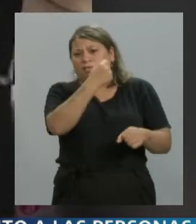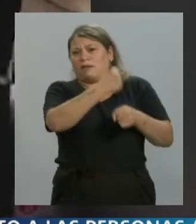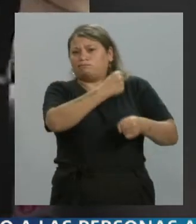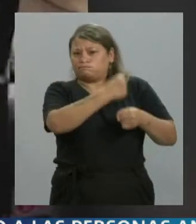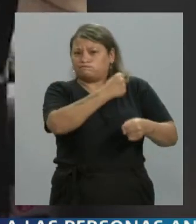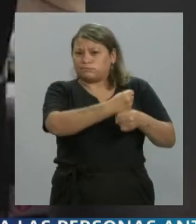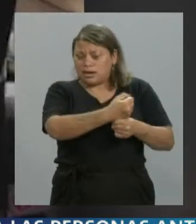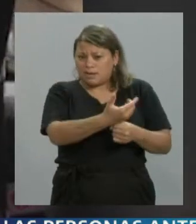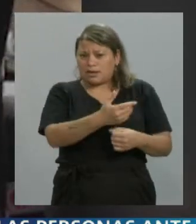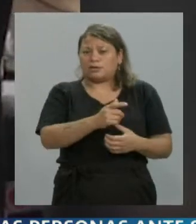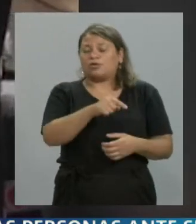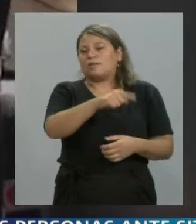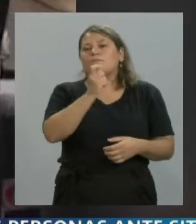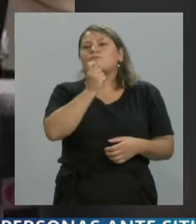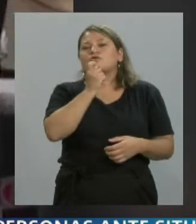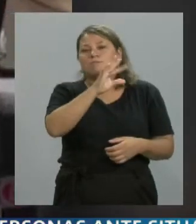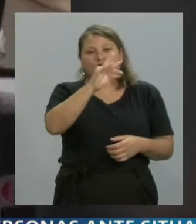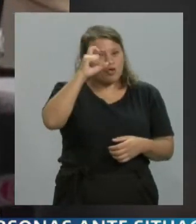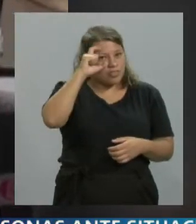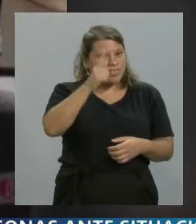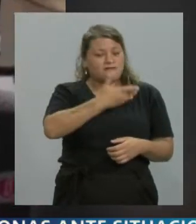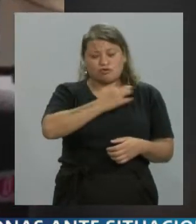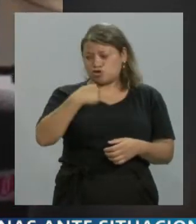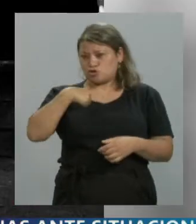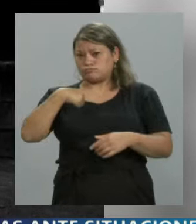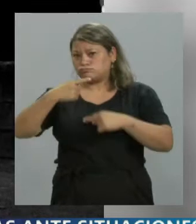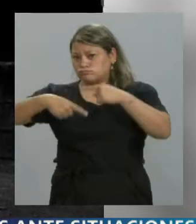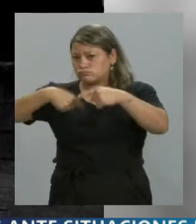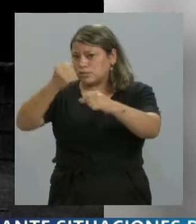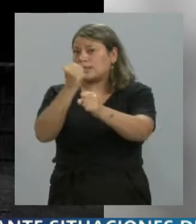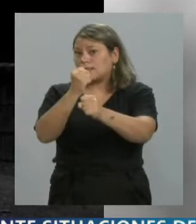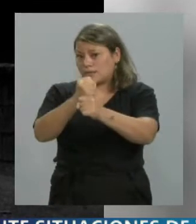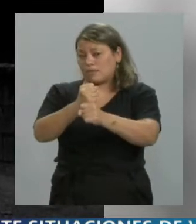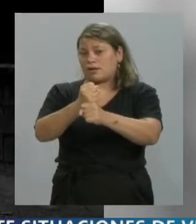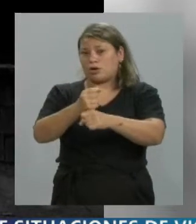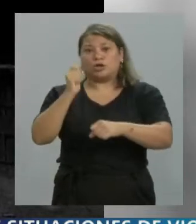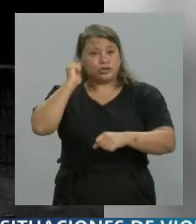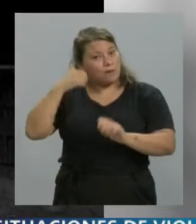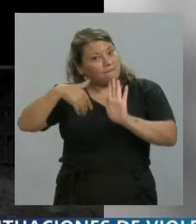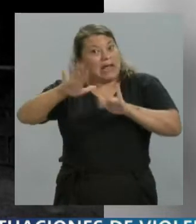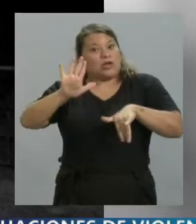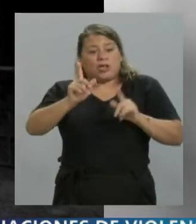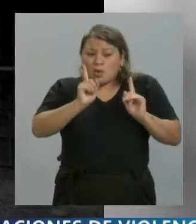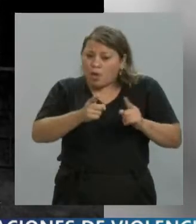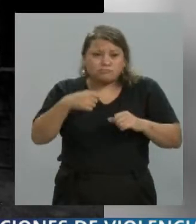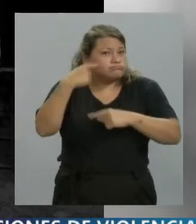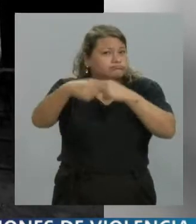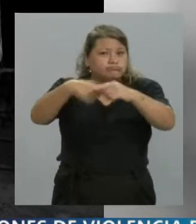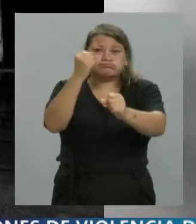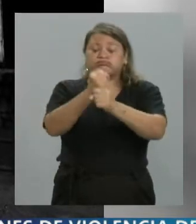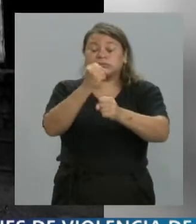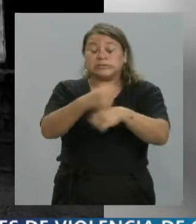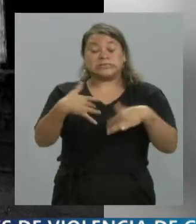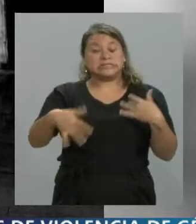en el caso de Adelfo y mío, seguíamos trabajando a pesar de ser ya bastante mayores, pero te